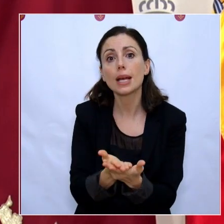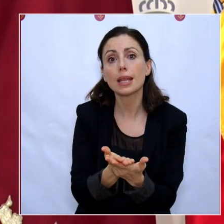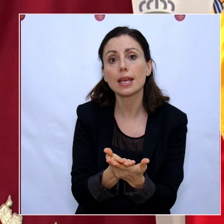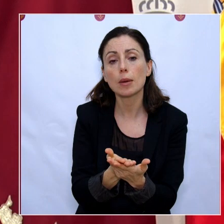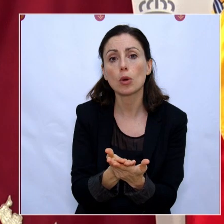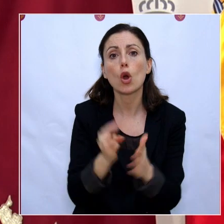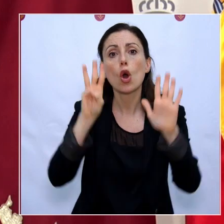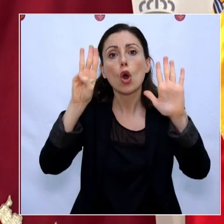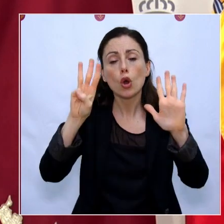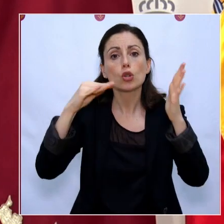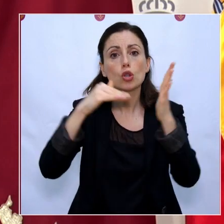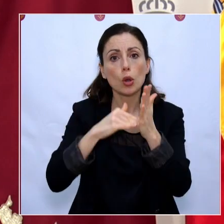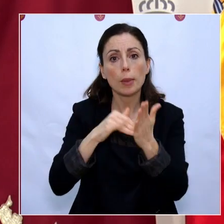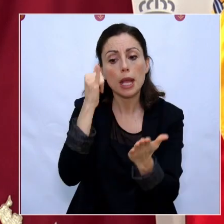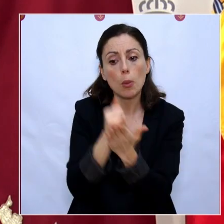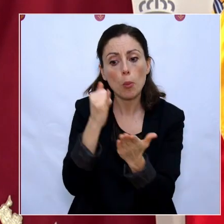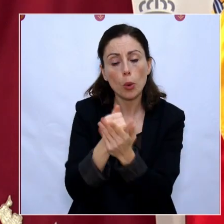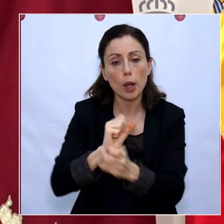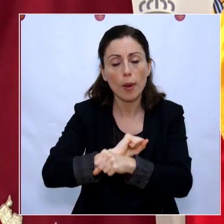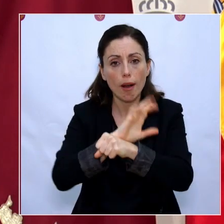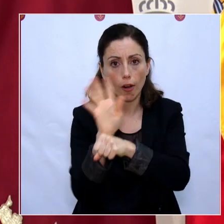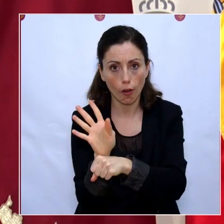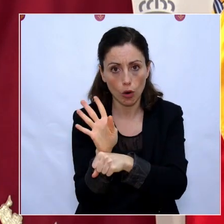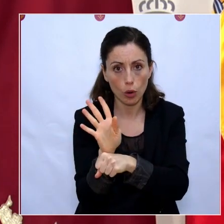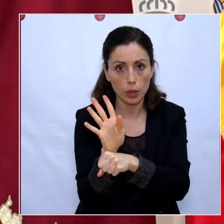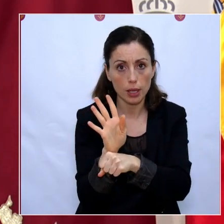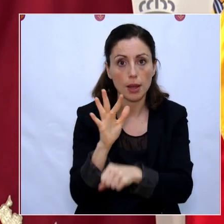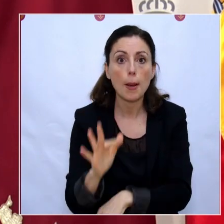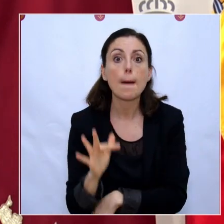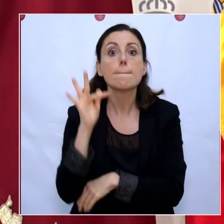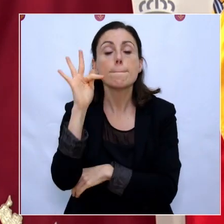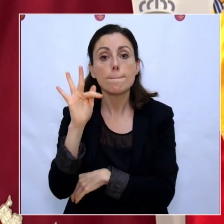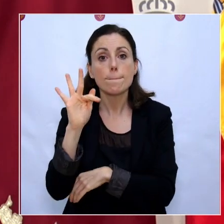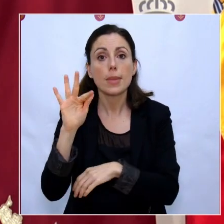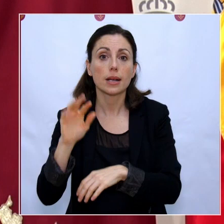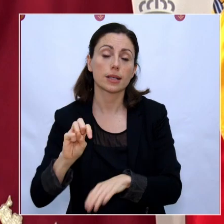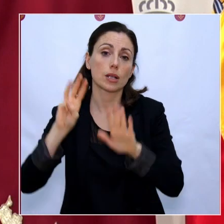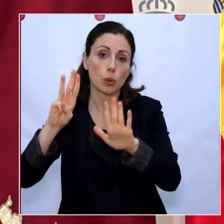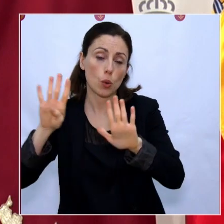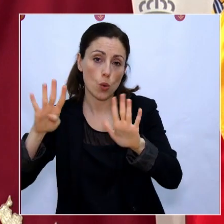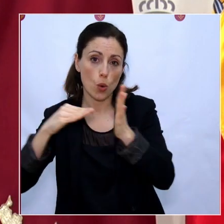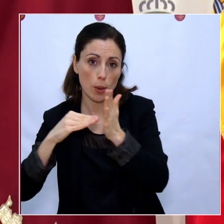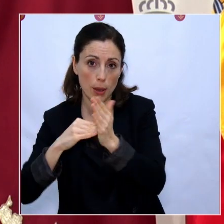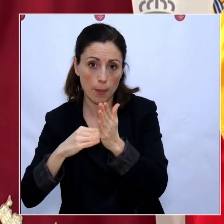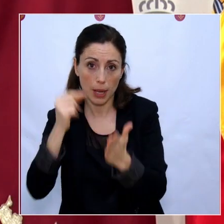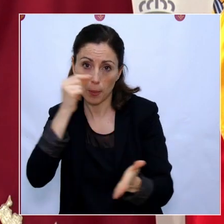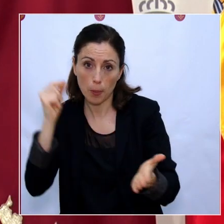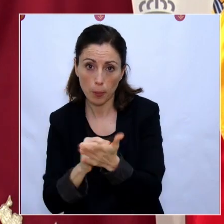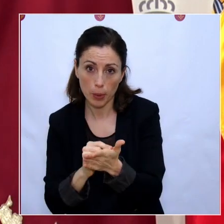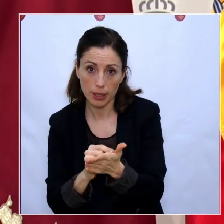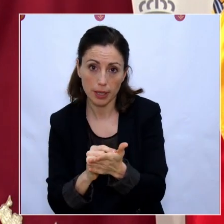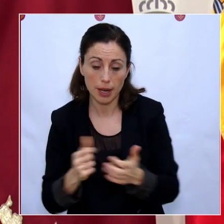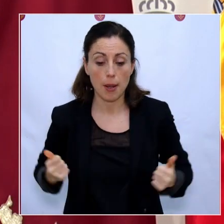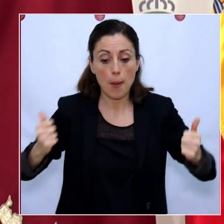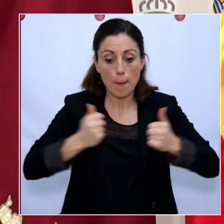diagnóstico del COVID-19 y otros 40.000 de diagnóstico rápido, 16.000 batas impermeables y 40